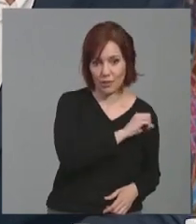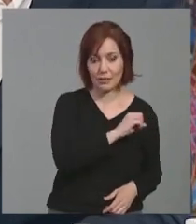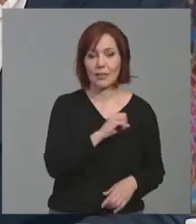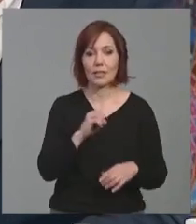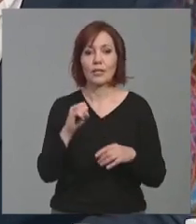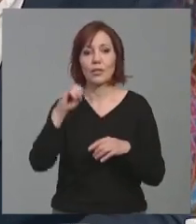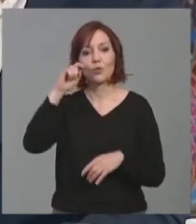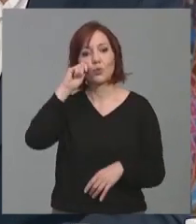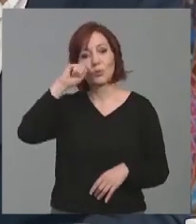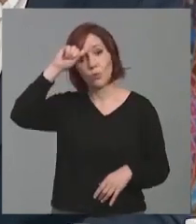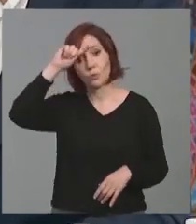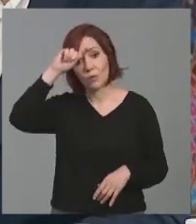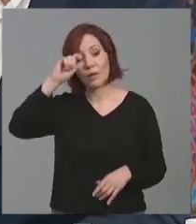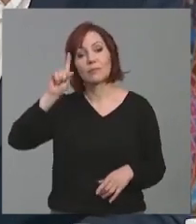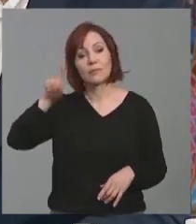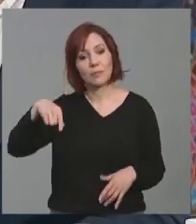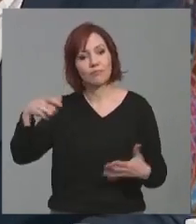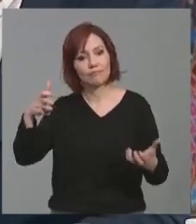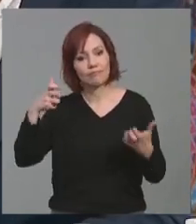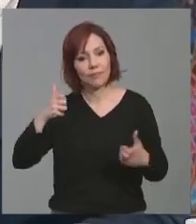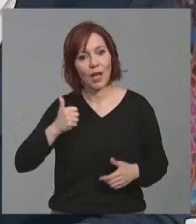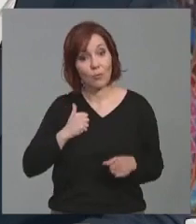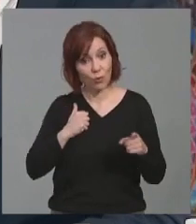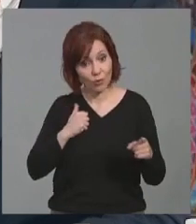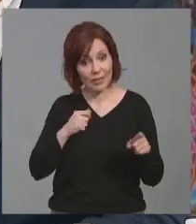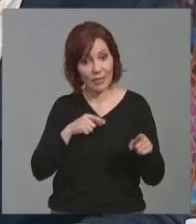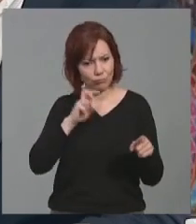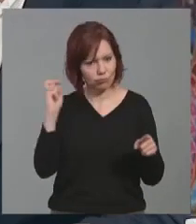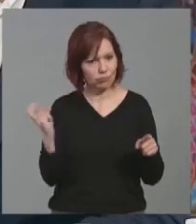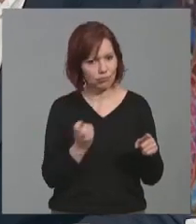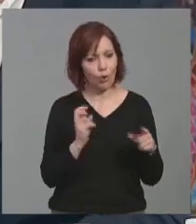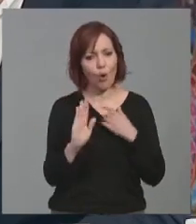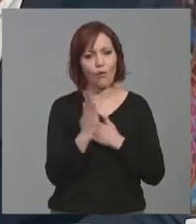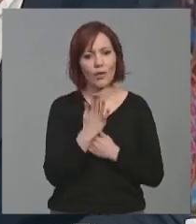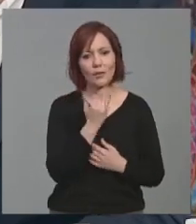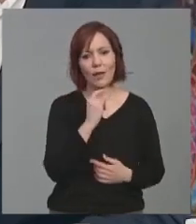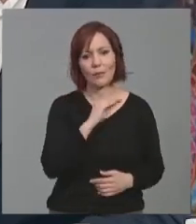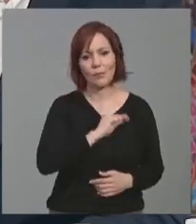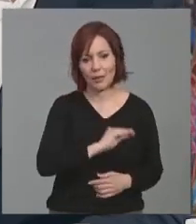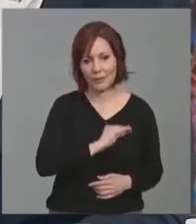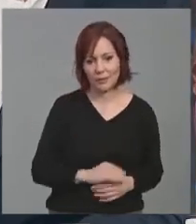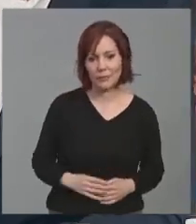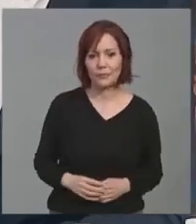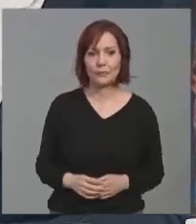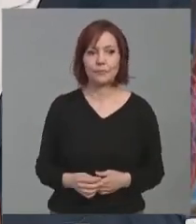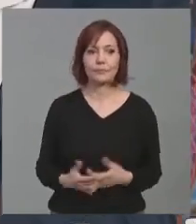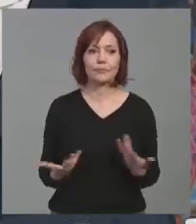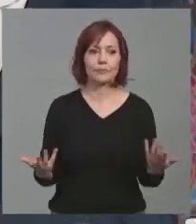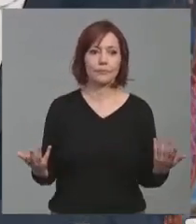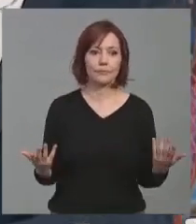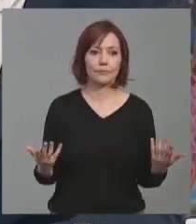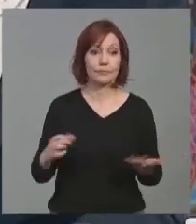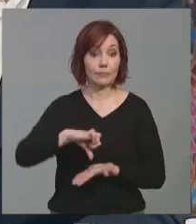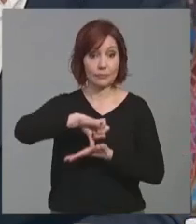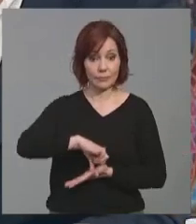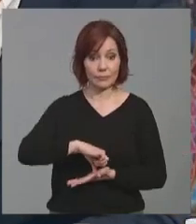muy beneficiado también, porque ahí sí hay una gran oferta de alojamiento y, lógicamente, el alojamiento de casco